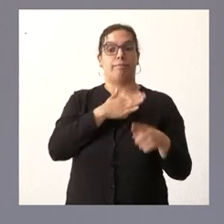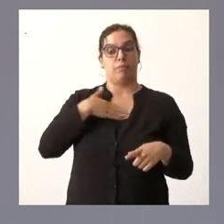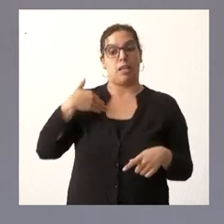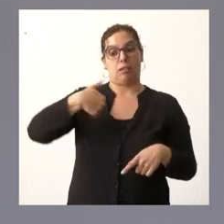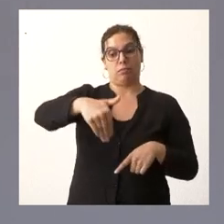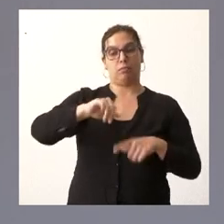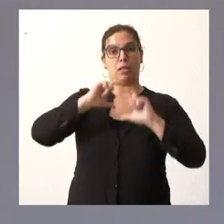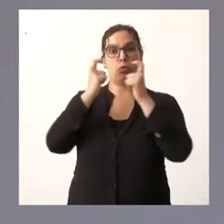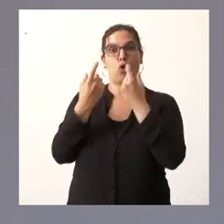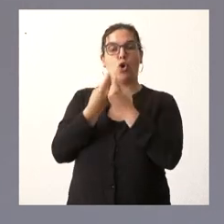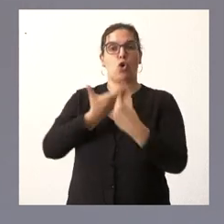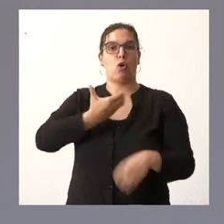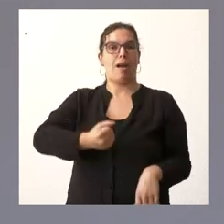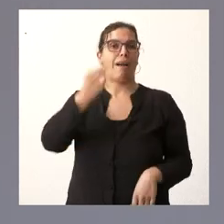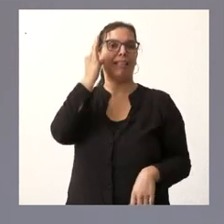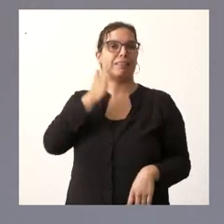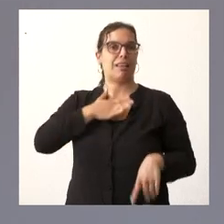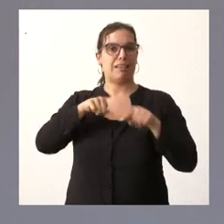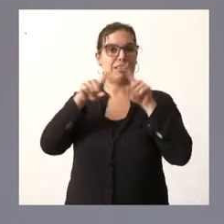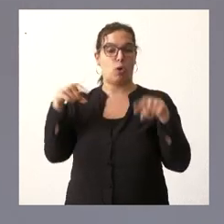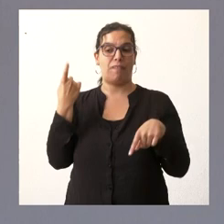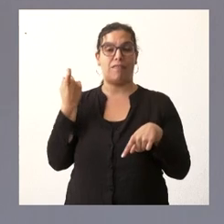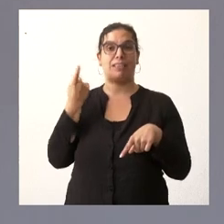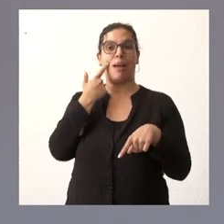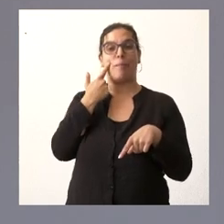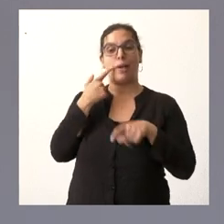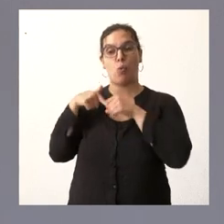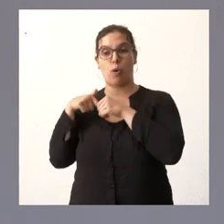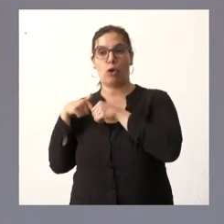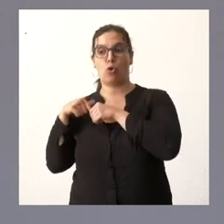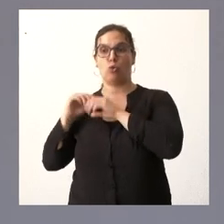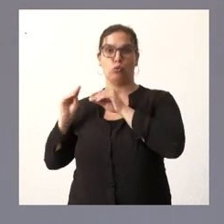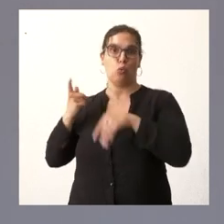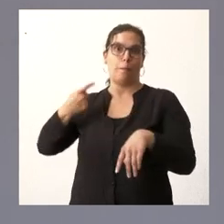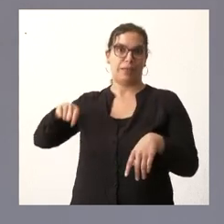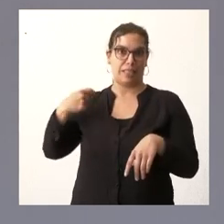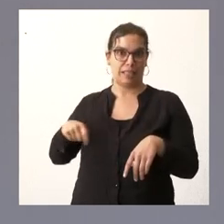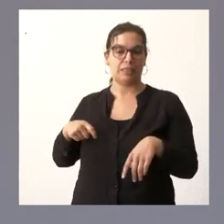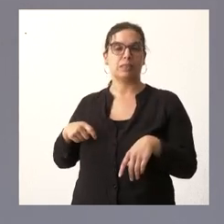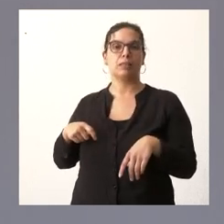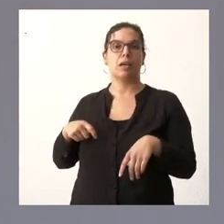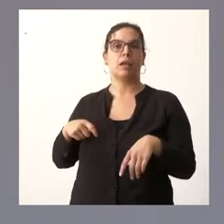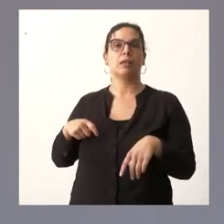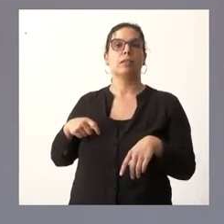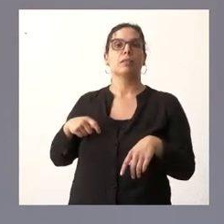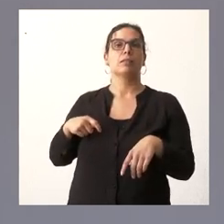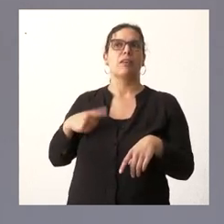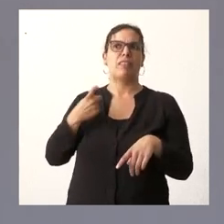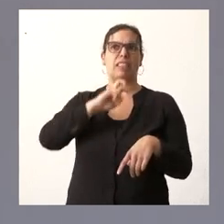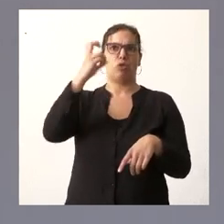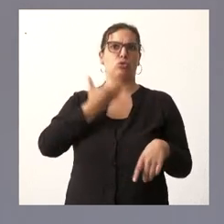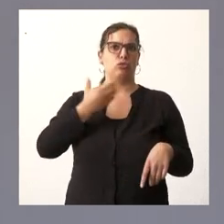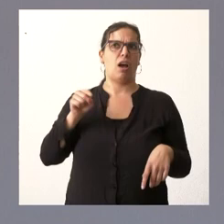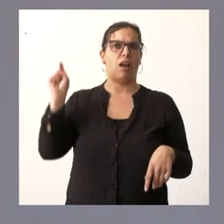de Segovia iremos cuadrando las agendas la propia agenda del presidente que lógicamente tiene que reunirse con algunos alcaldes más no